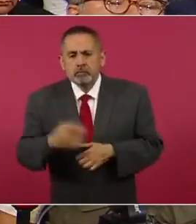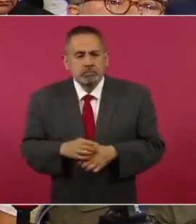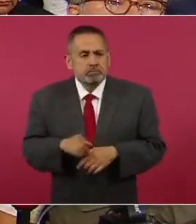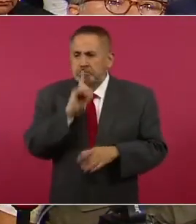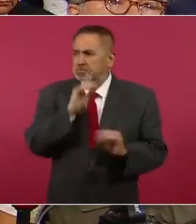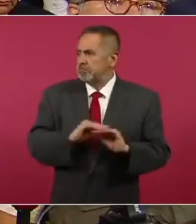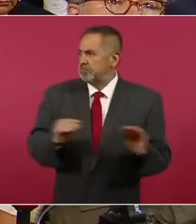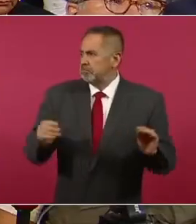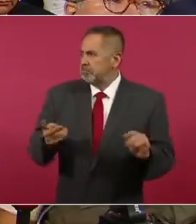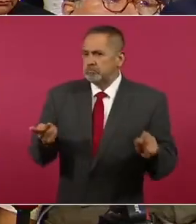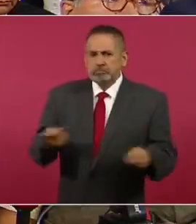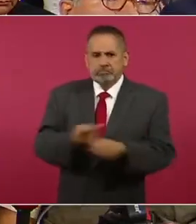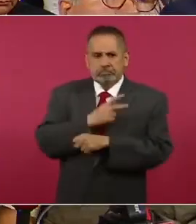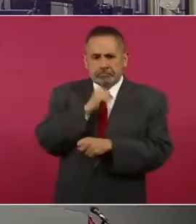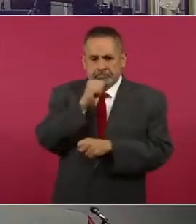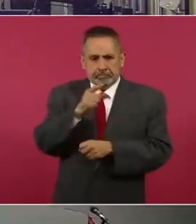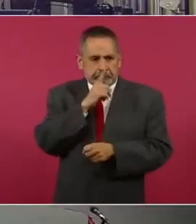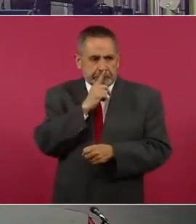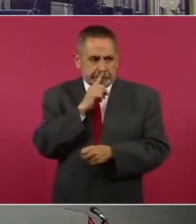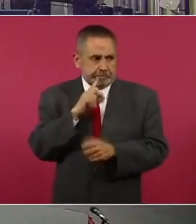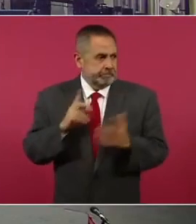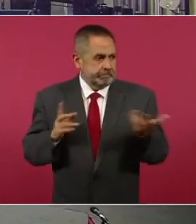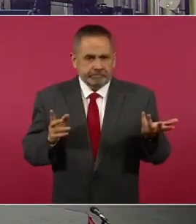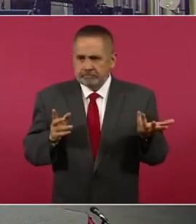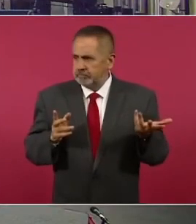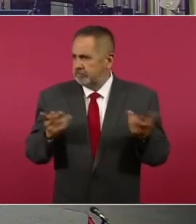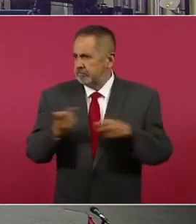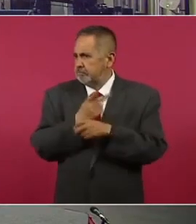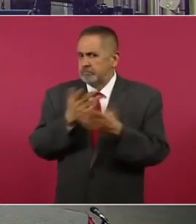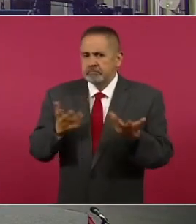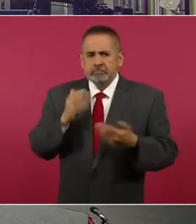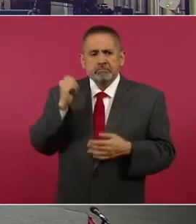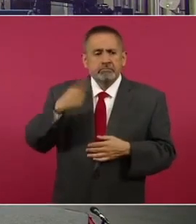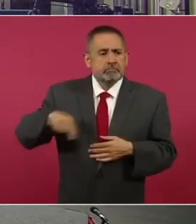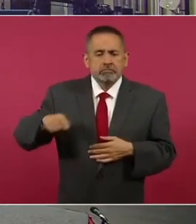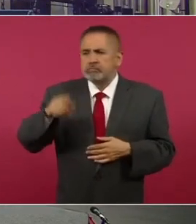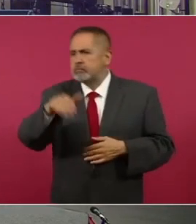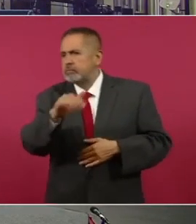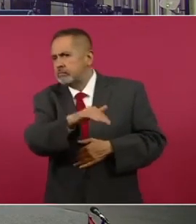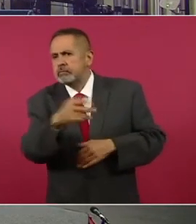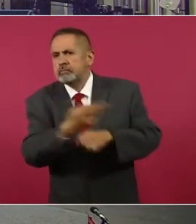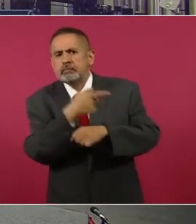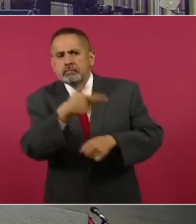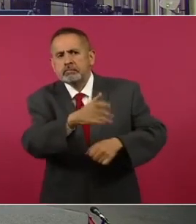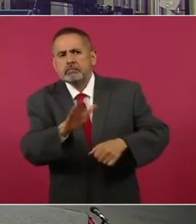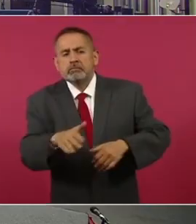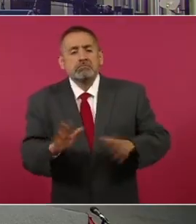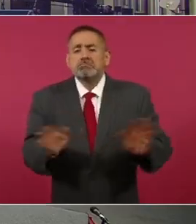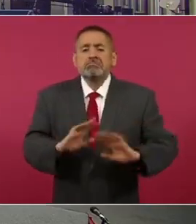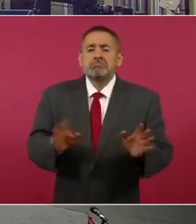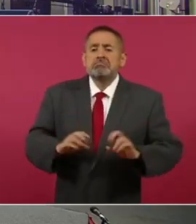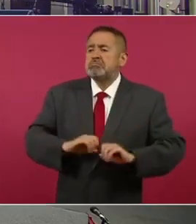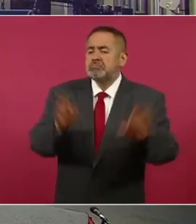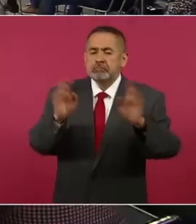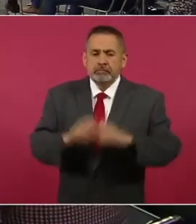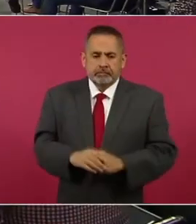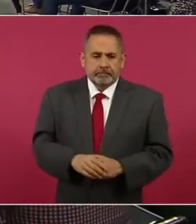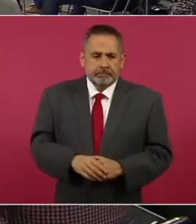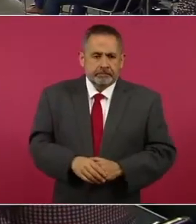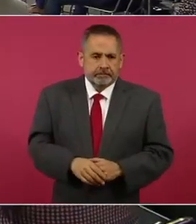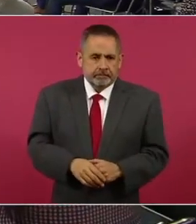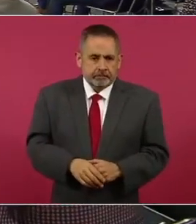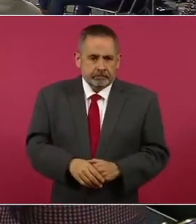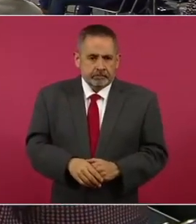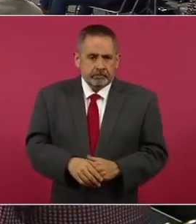como que ya no hay interés por parte de nadie de resolver este tema. Bueno, lo que